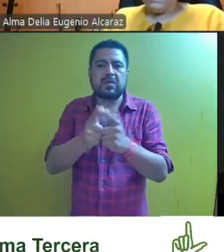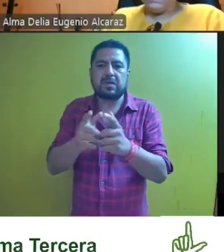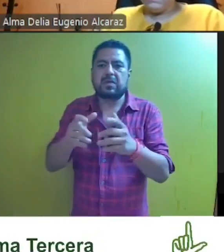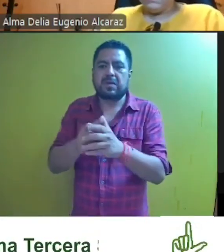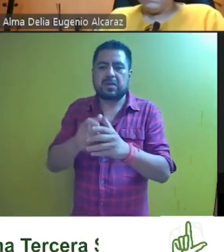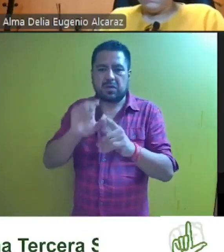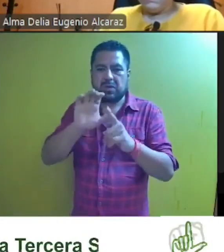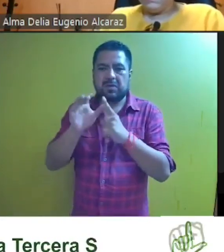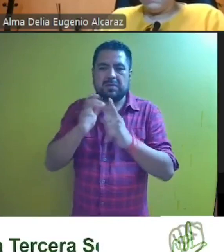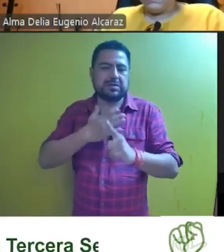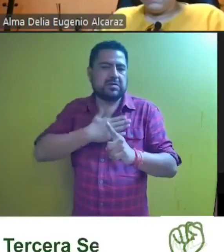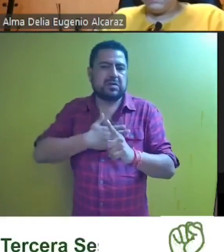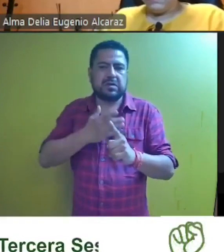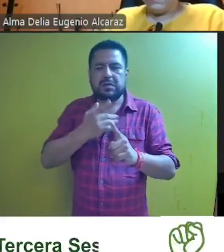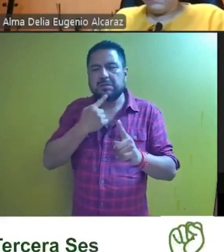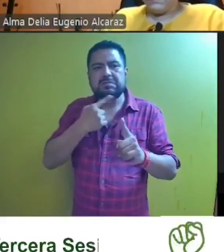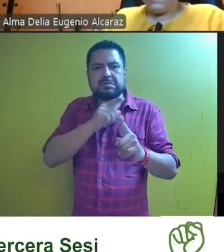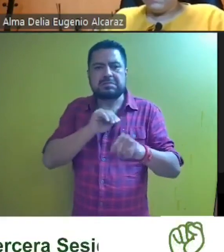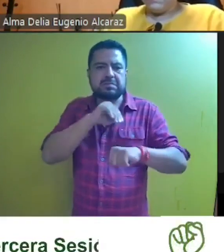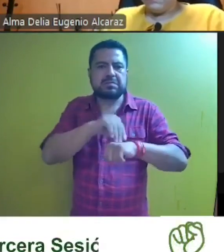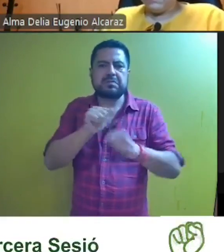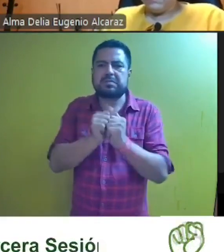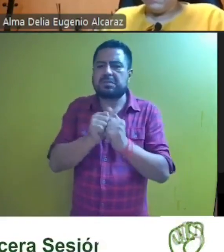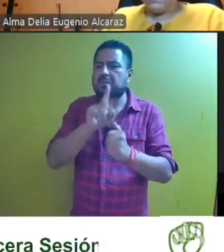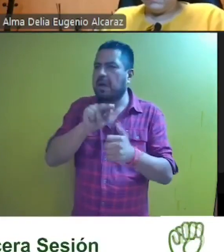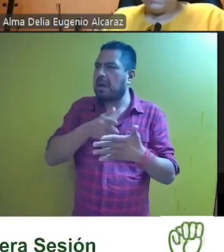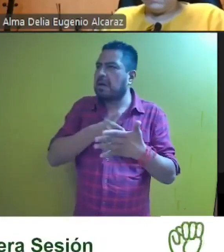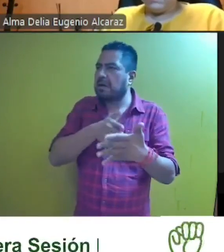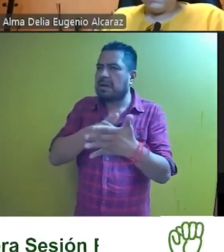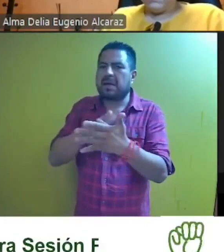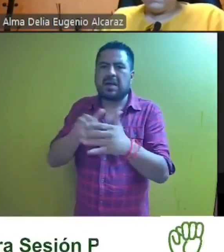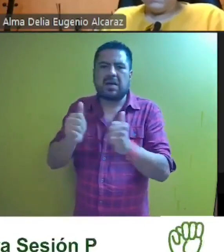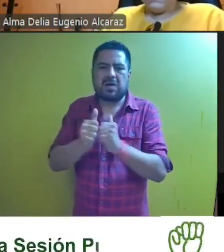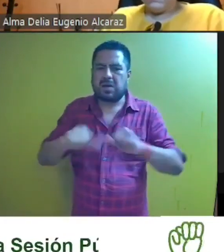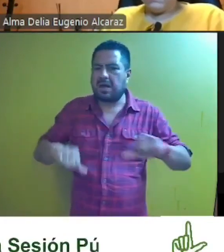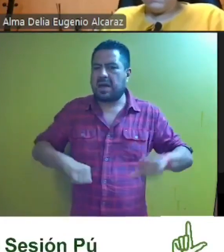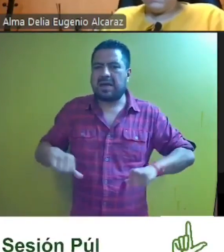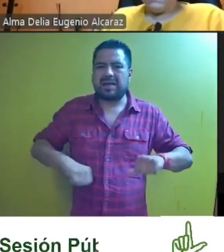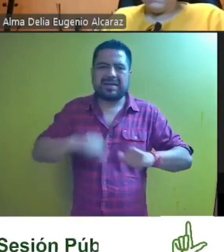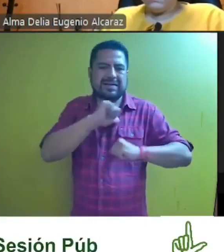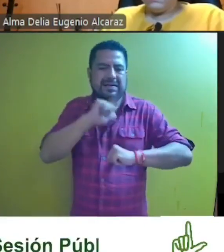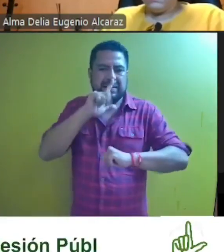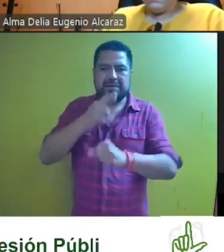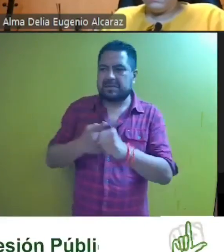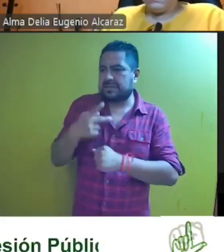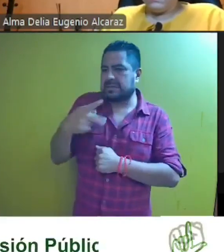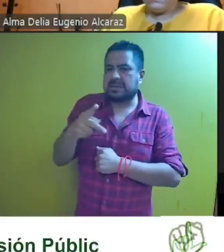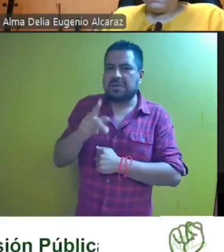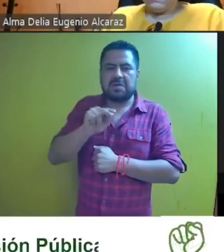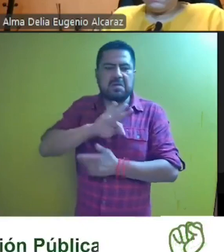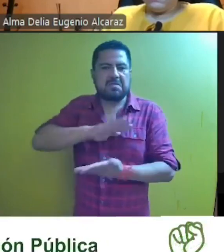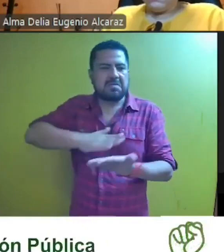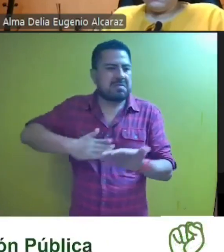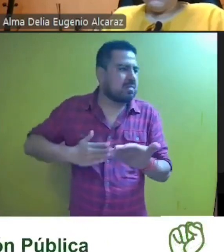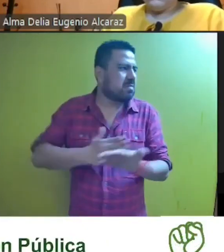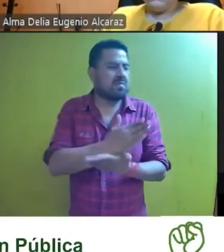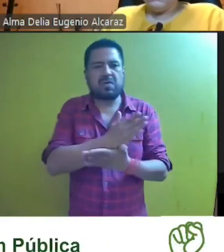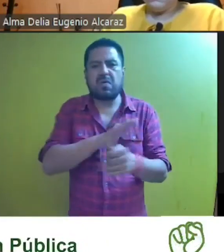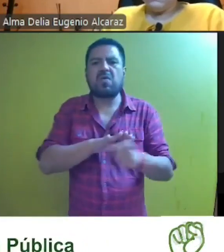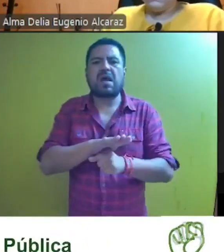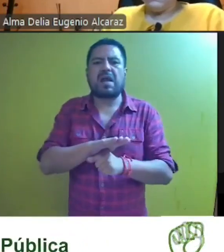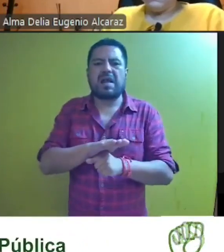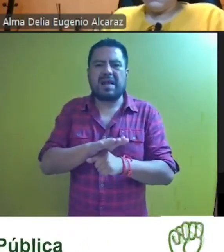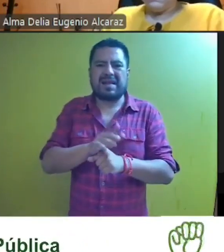comisión de justicia determinó declarar infundada la obstaculización del ejercicio del cargo de la actora y declarar la inexistencia de